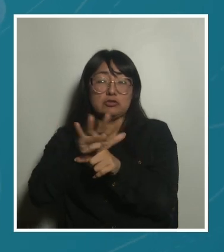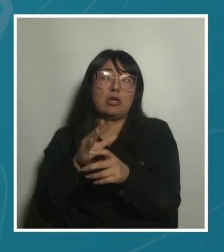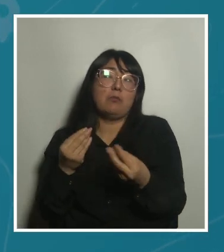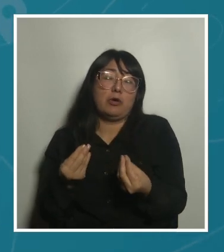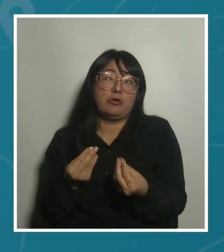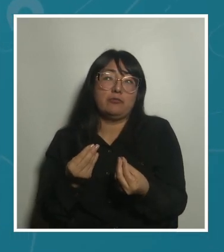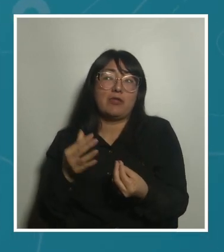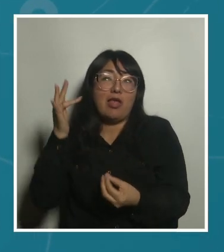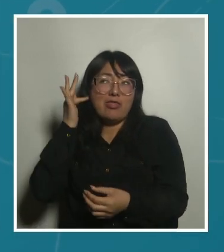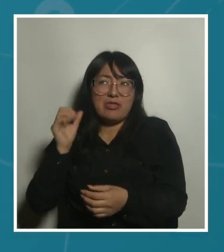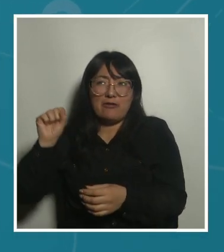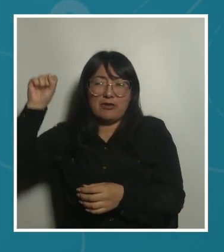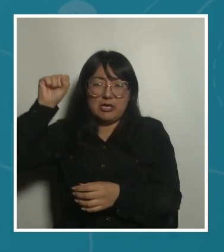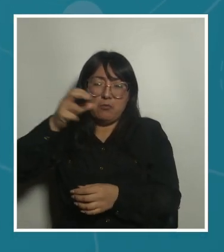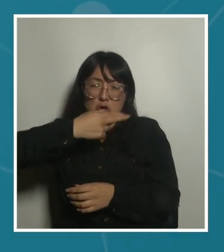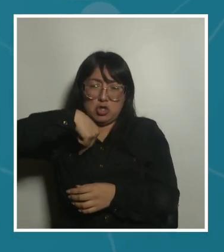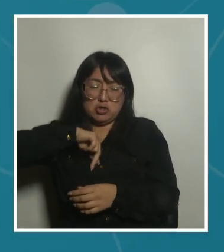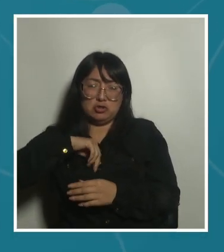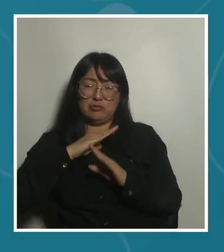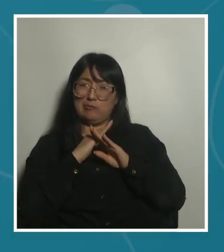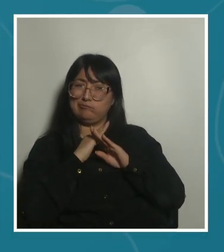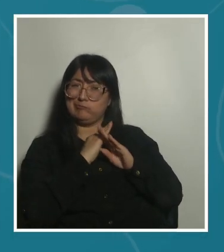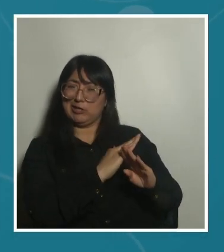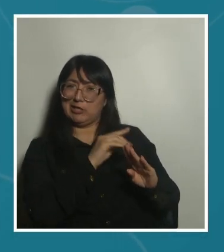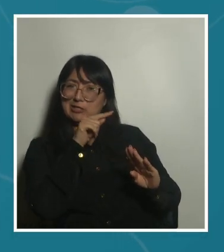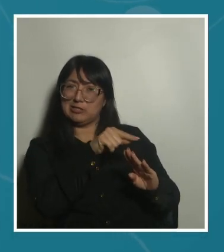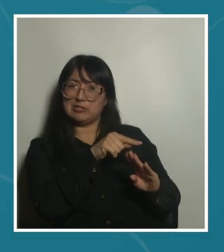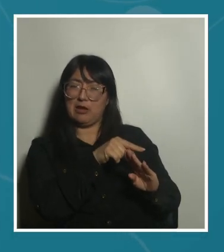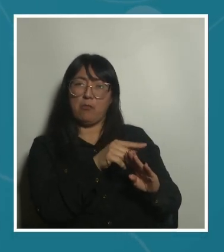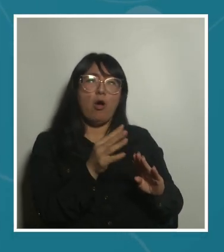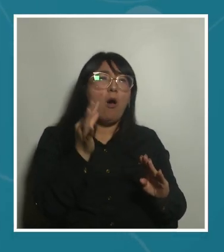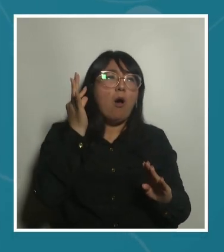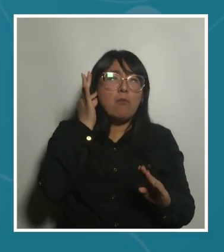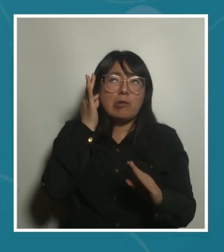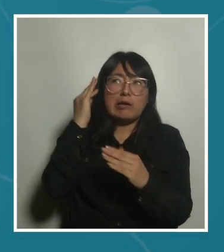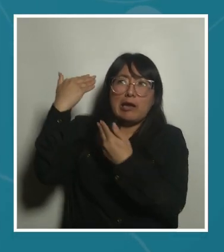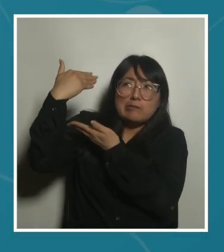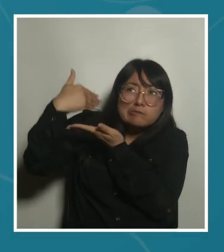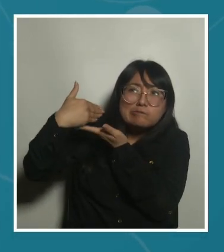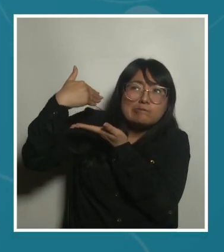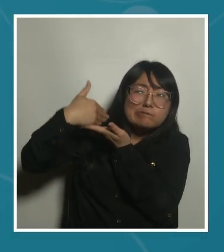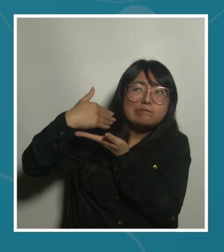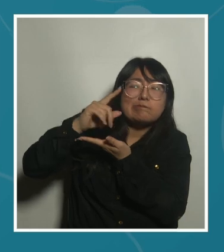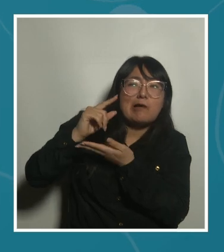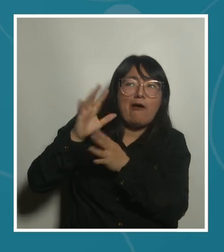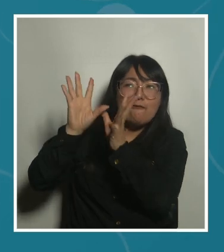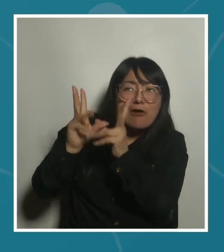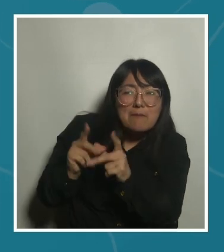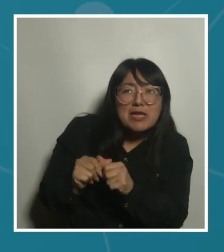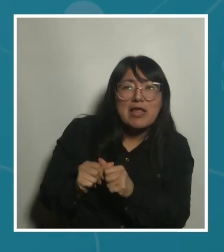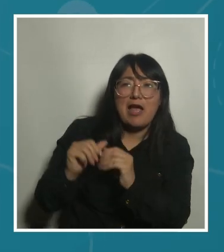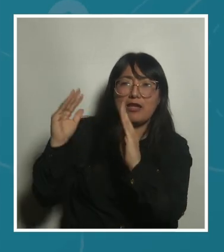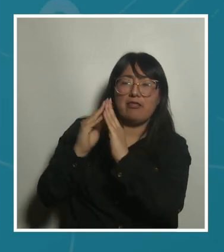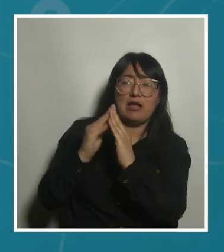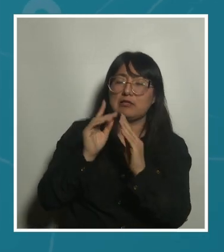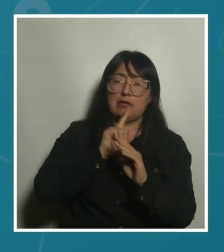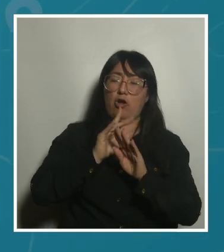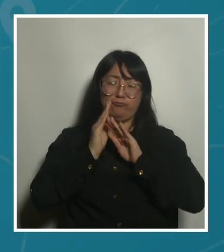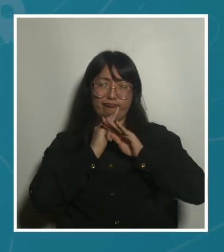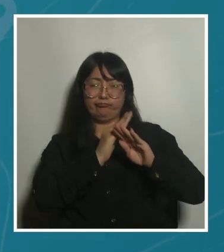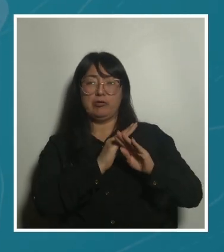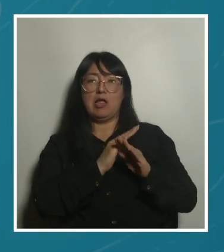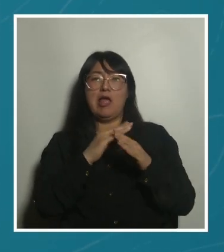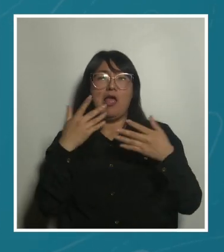pues desde el feminismo se rechaza el sometimiento de la mujer a los trabajos familiares y domésticos, la